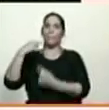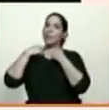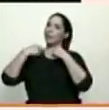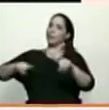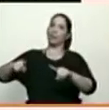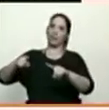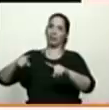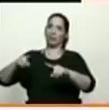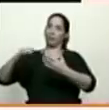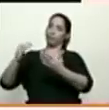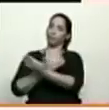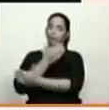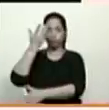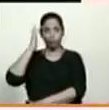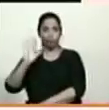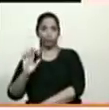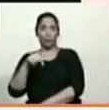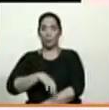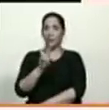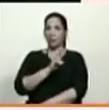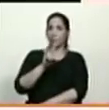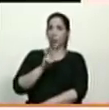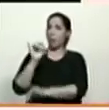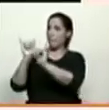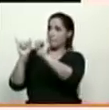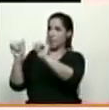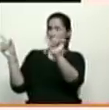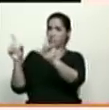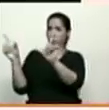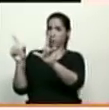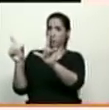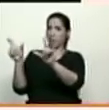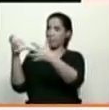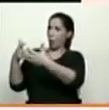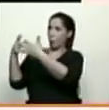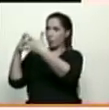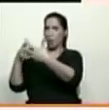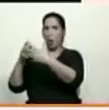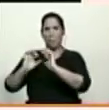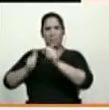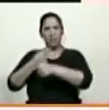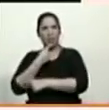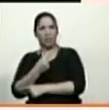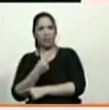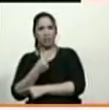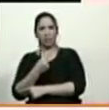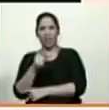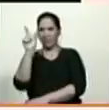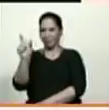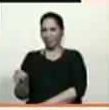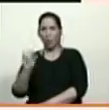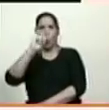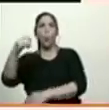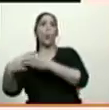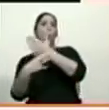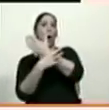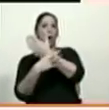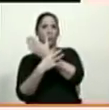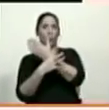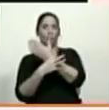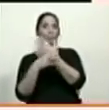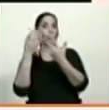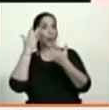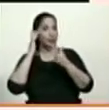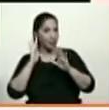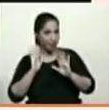Fracasó. Y hasta sus mismos medios de comunicación empiezan a decirse. El señor Guaidó, que por cierto,